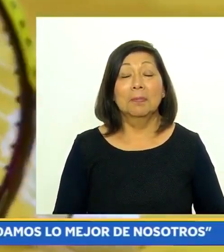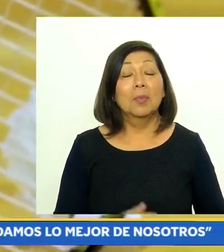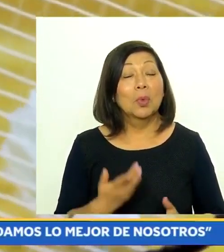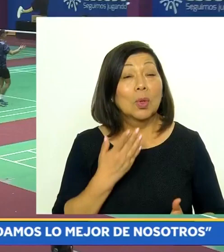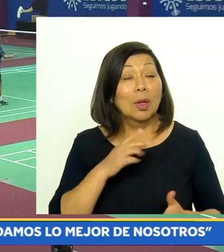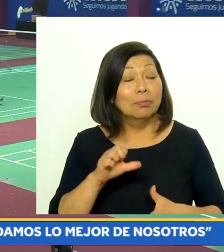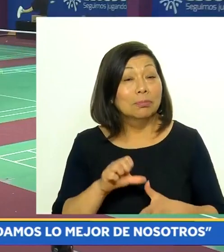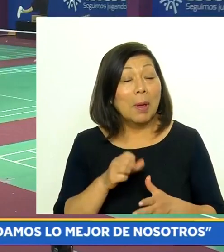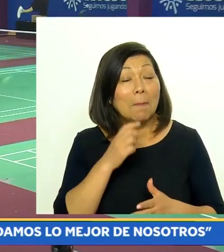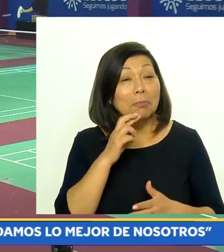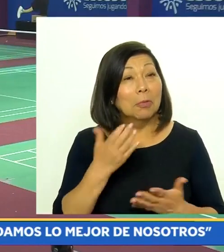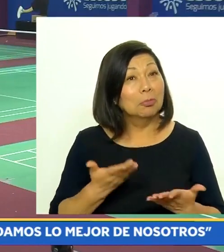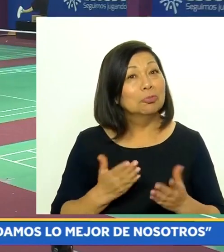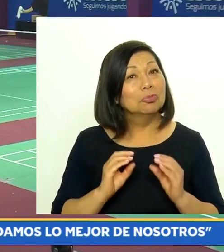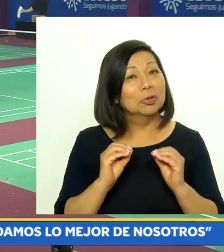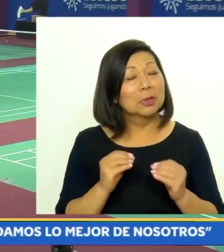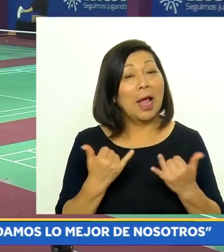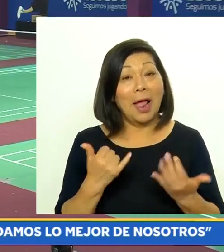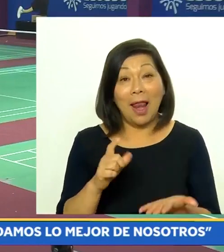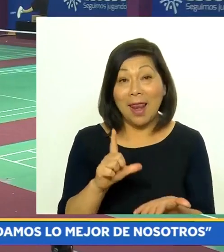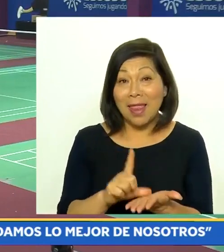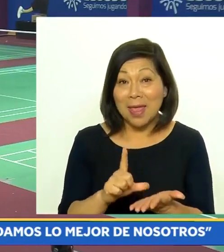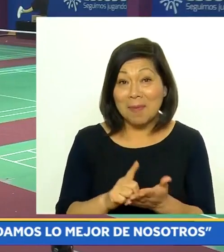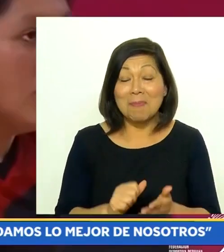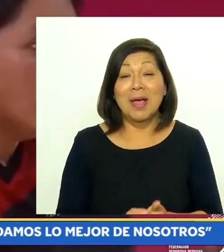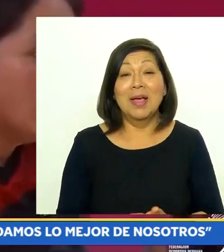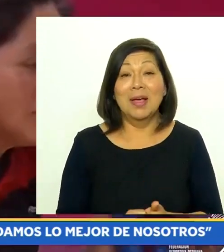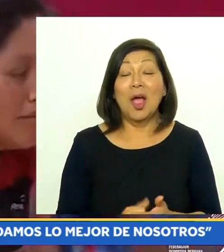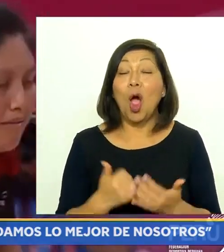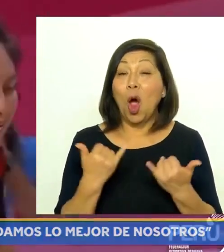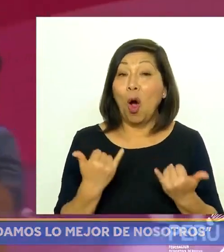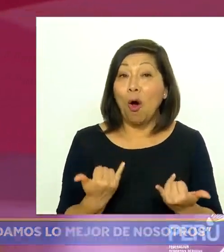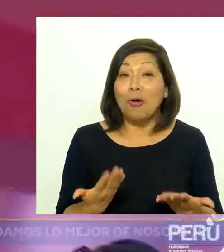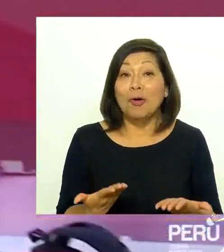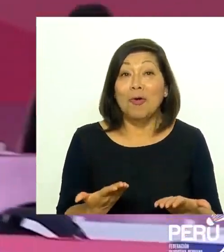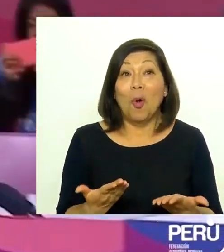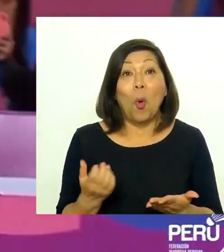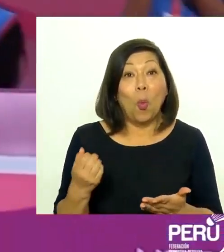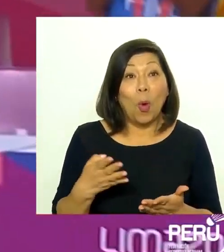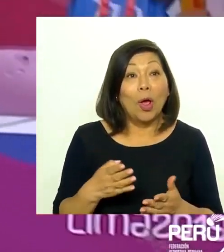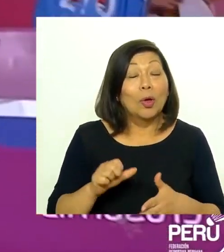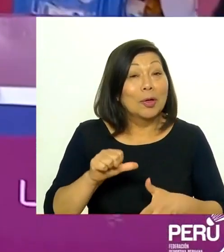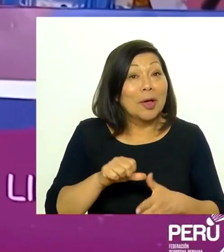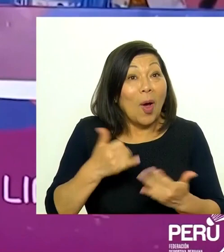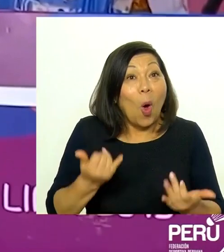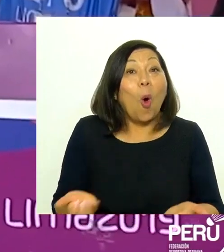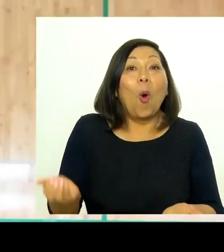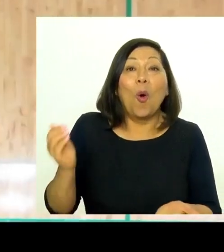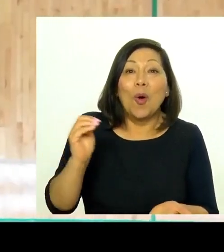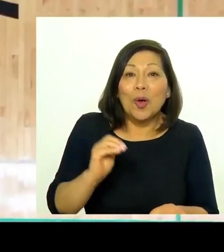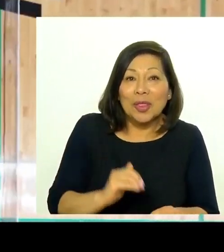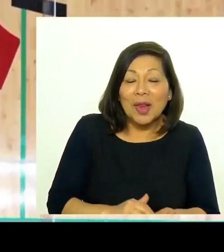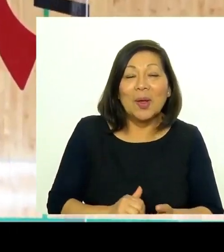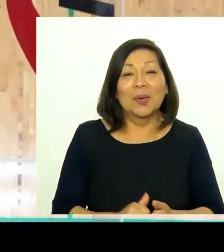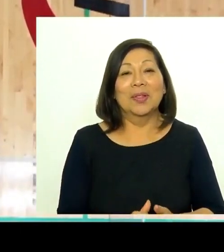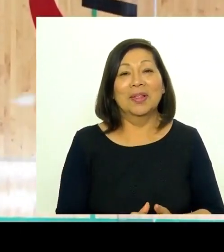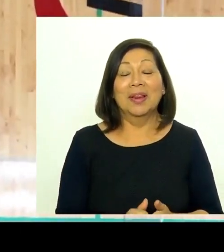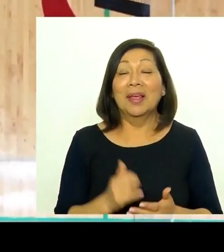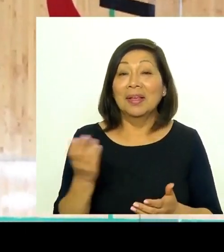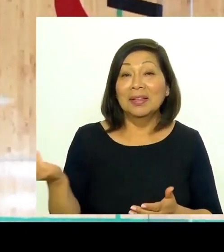El primer sudamericano de para badminton lo hicimos acá en Lima, acá en Virena. Hoy en día estamos haciendo el cuarto sudamericano acá nuevamente.